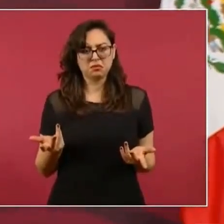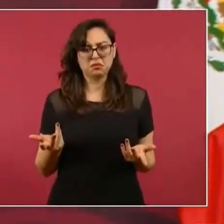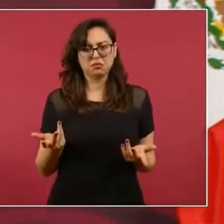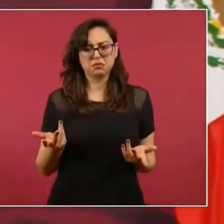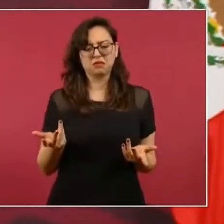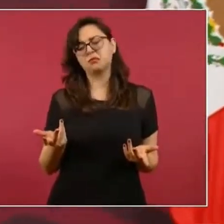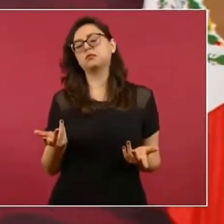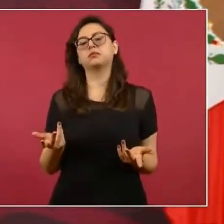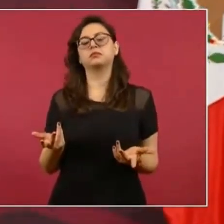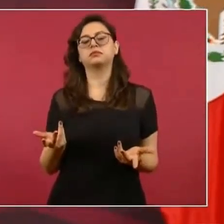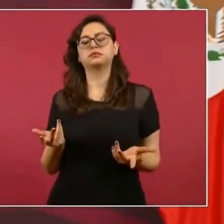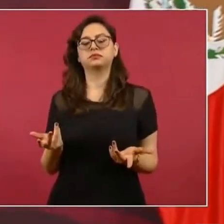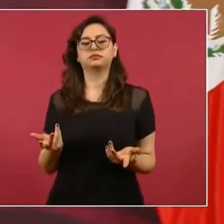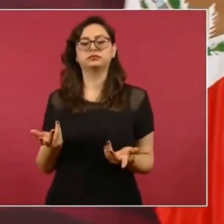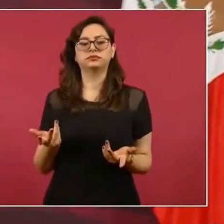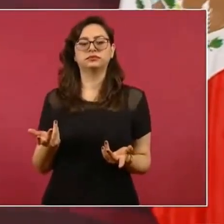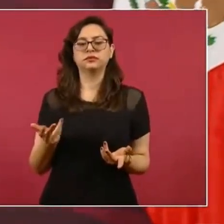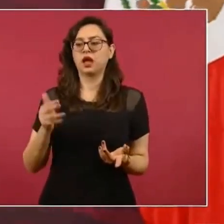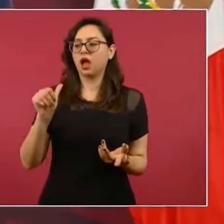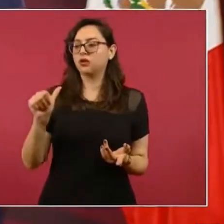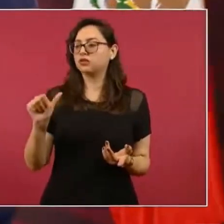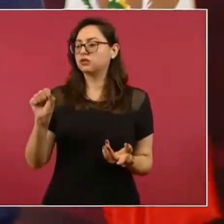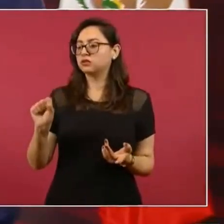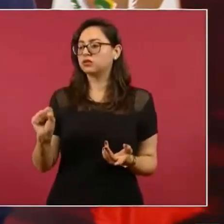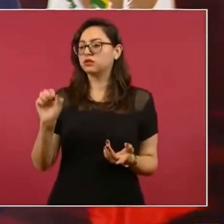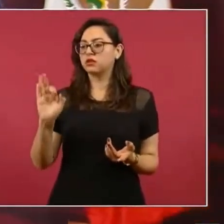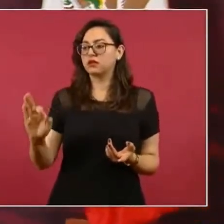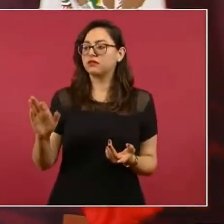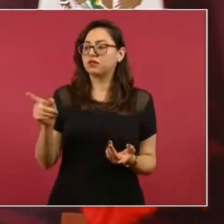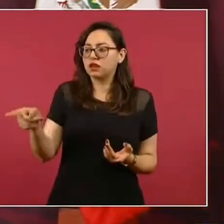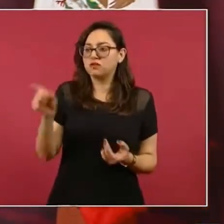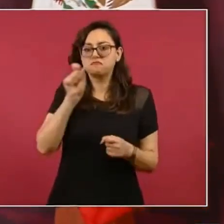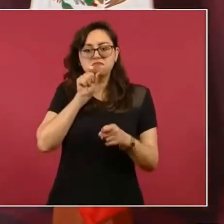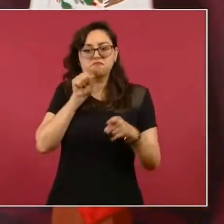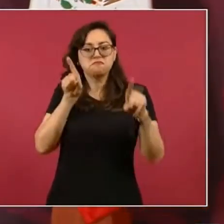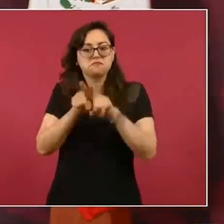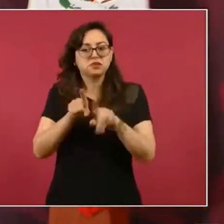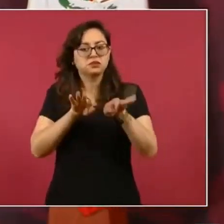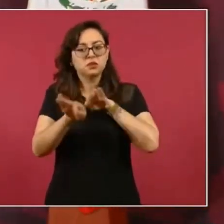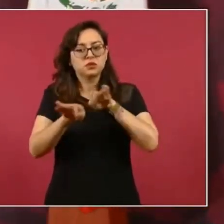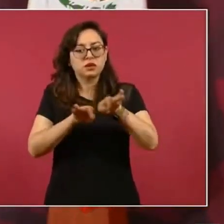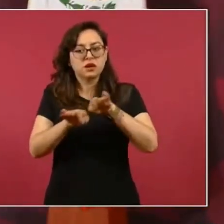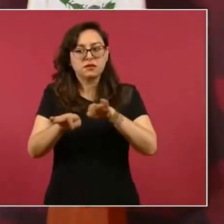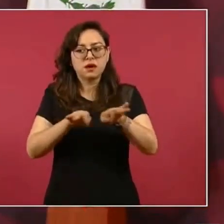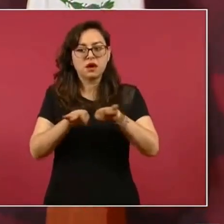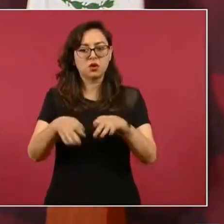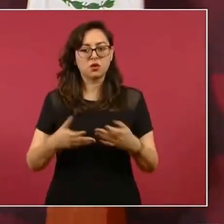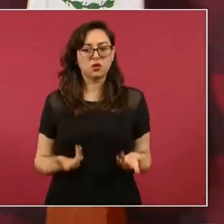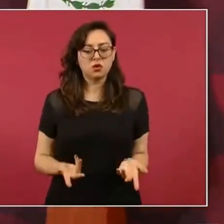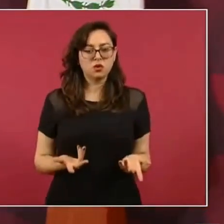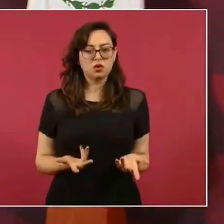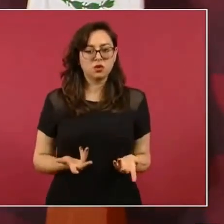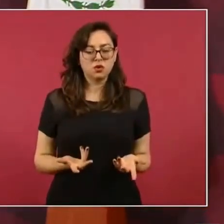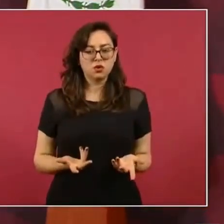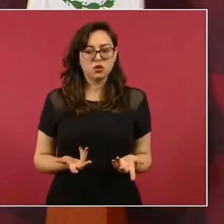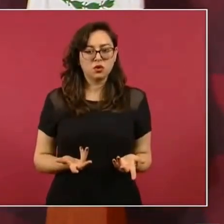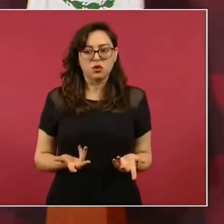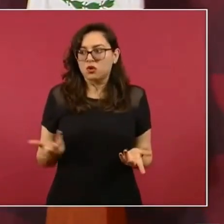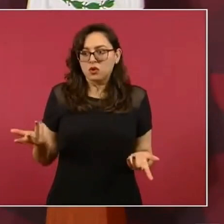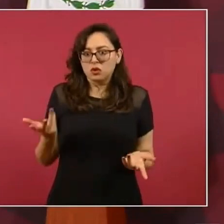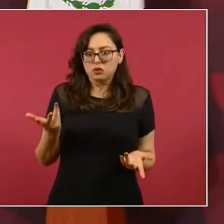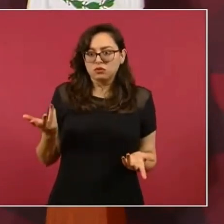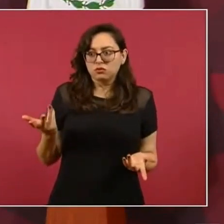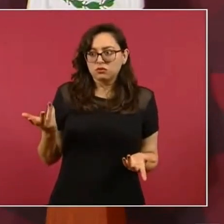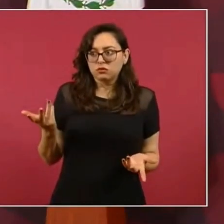La Auditoría Superior de la Federación. ¿Qué no